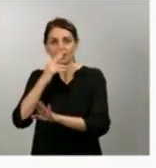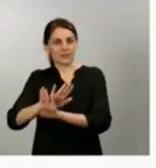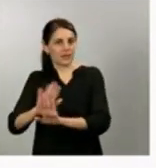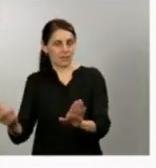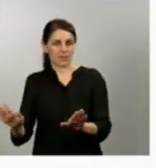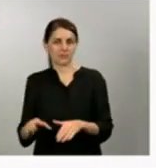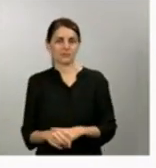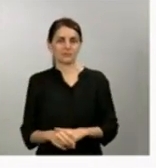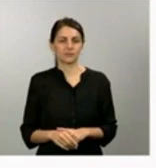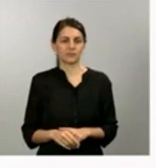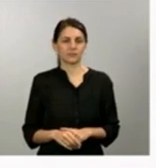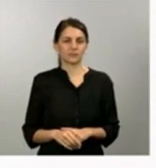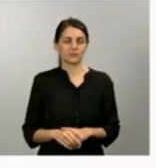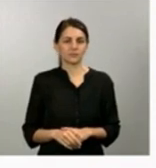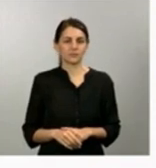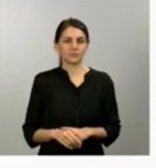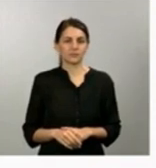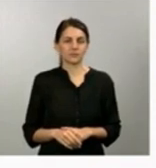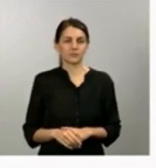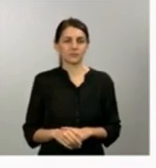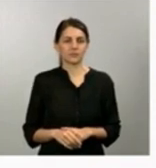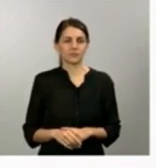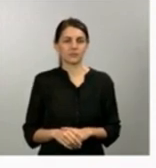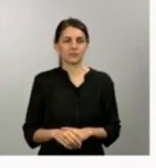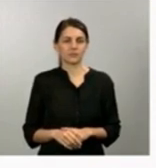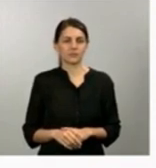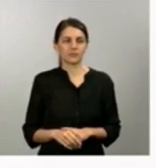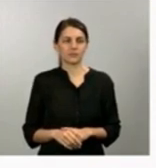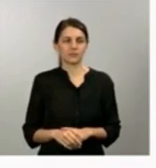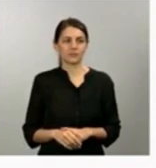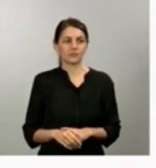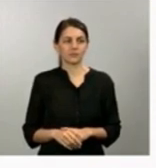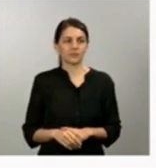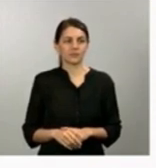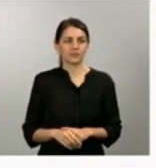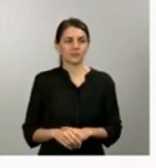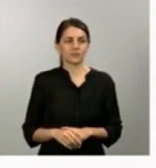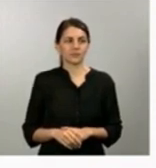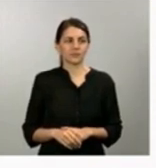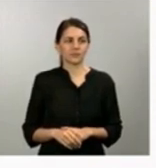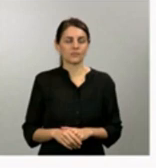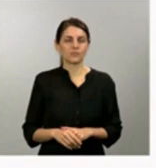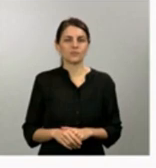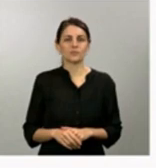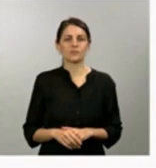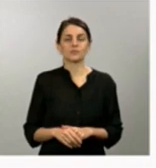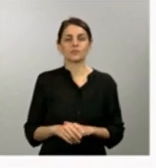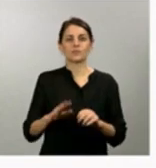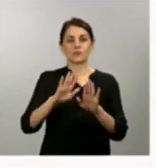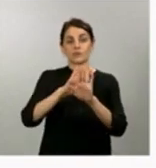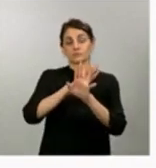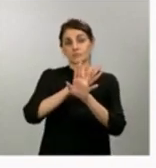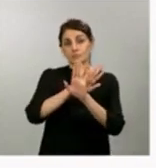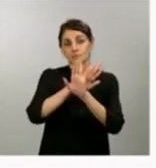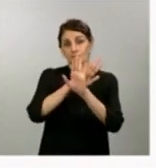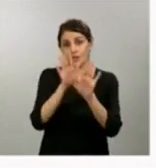Y, finalmente, yo creo que no es bueno también recordar todo lo que son las acciones que hemos tomado directamente de las personas en el ámbito